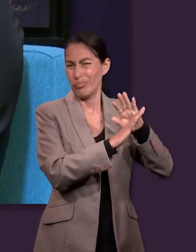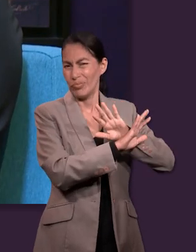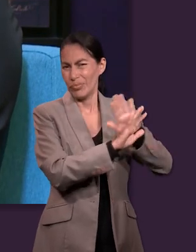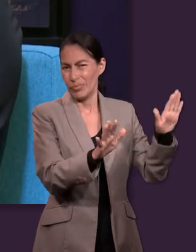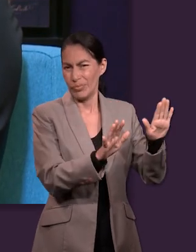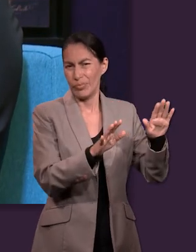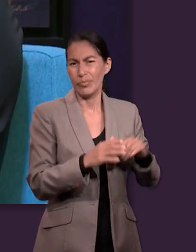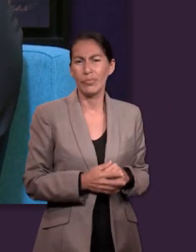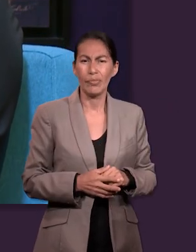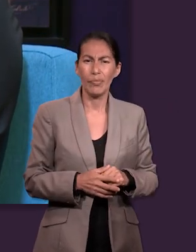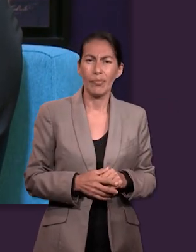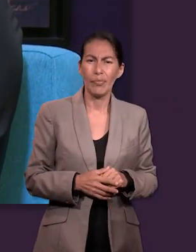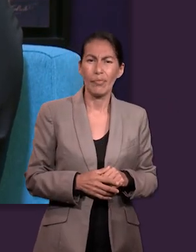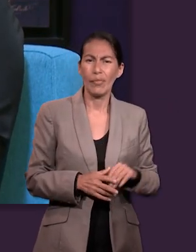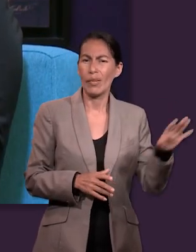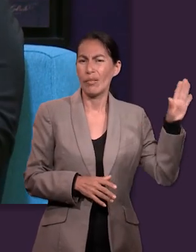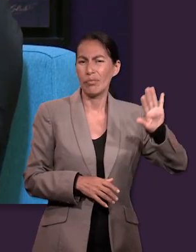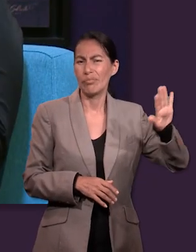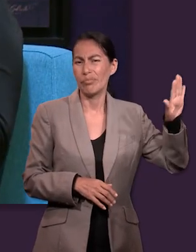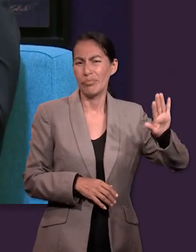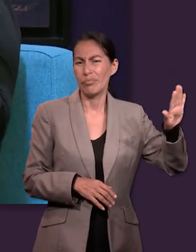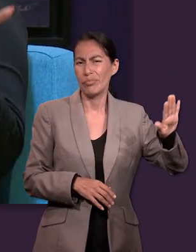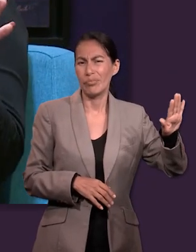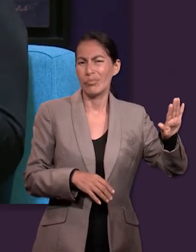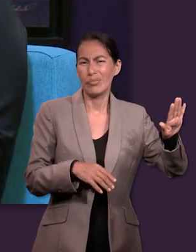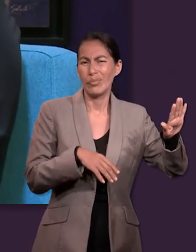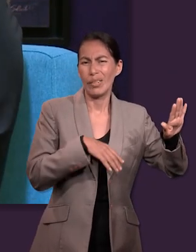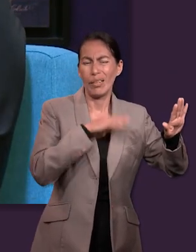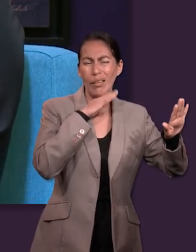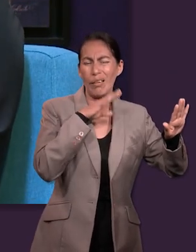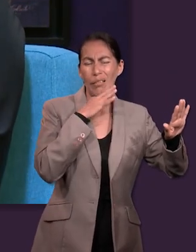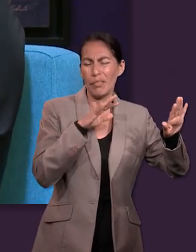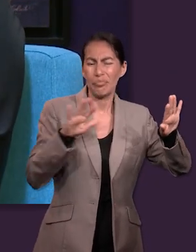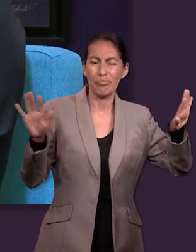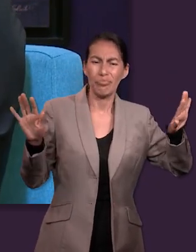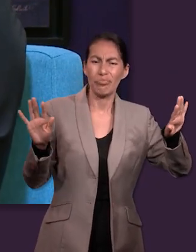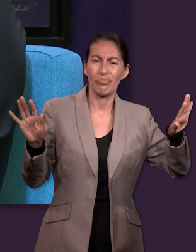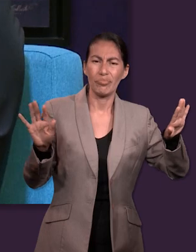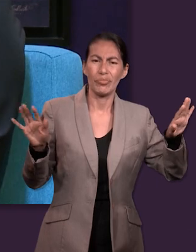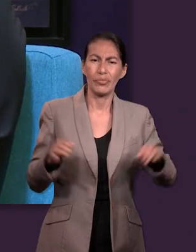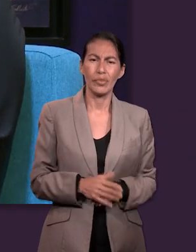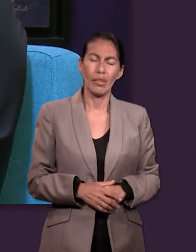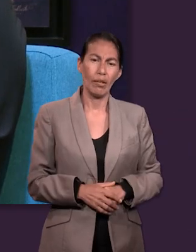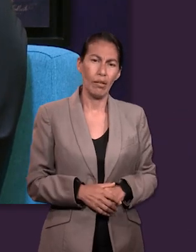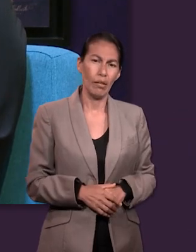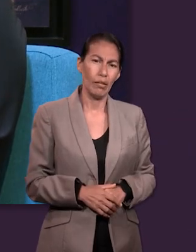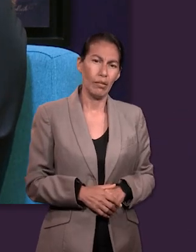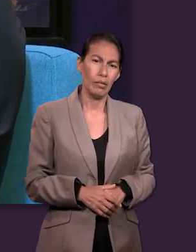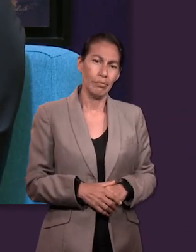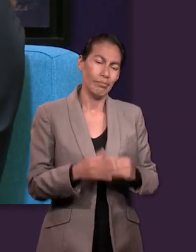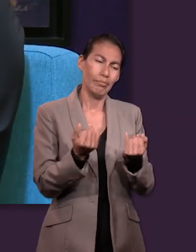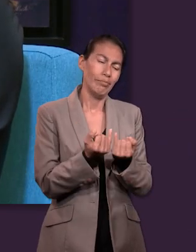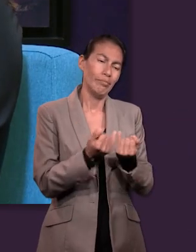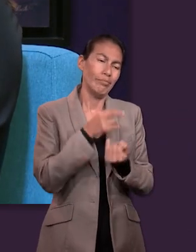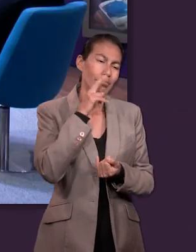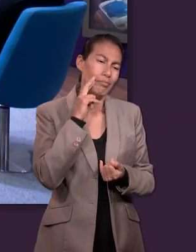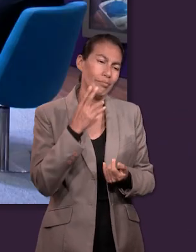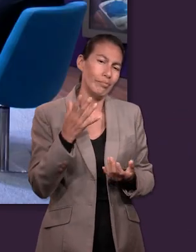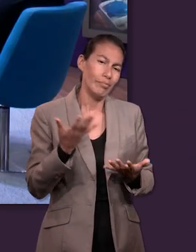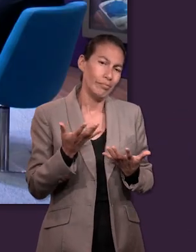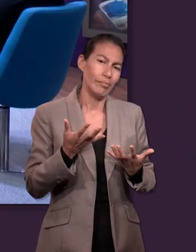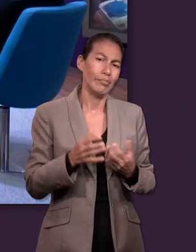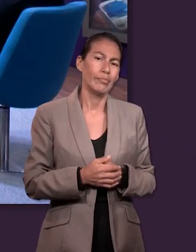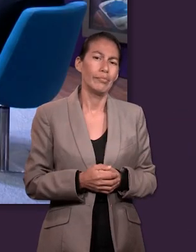lo hago, o sea, es como que esta situación y la ignoro, ¿no? Entonces, creo que me pasa como a Uriel y como,